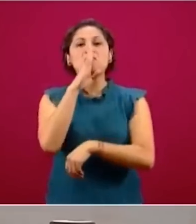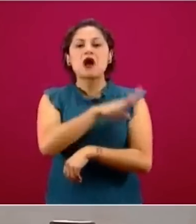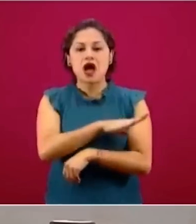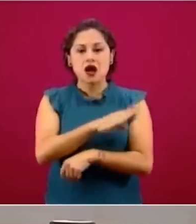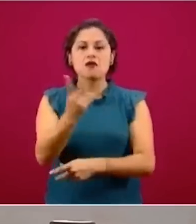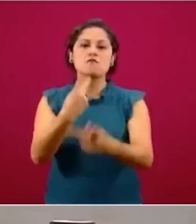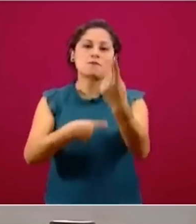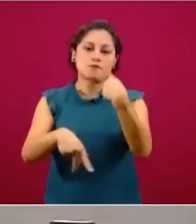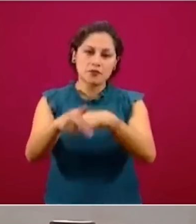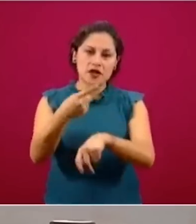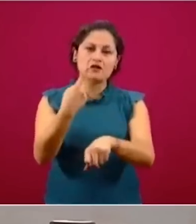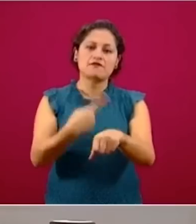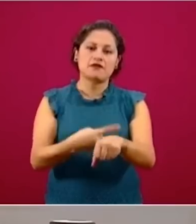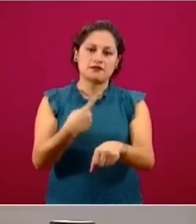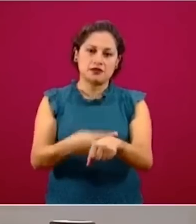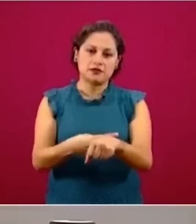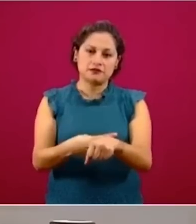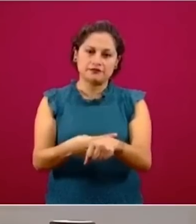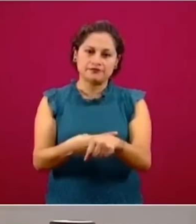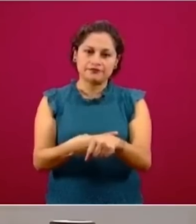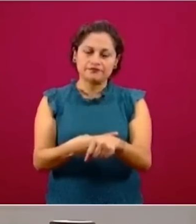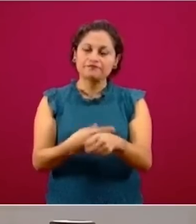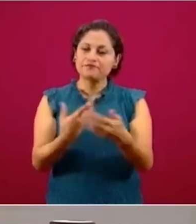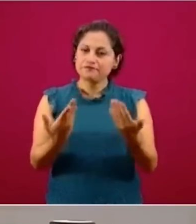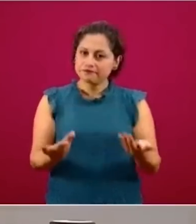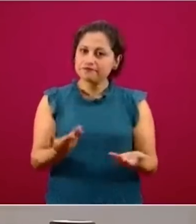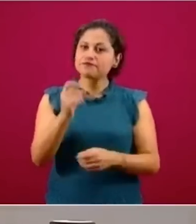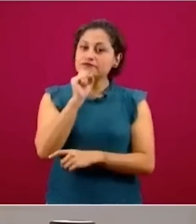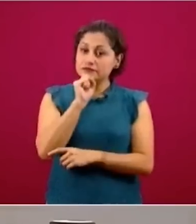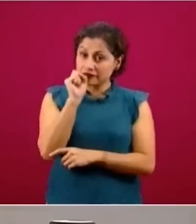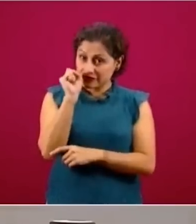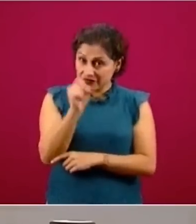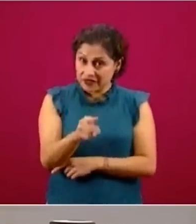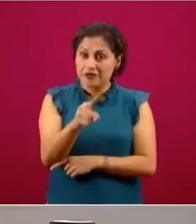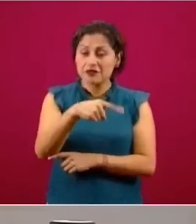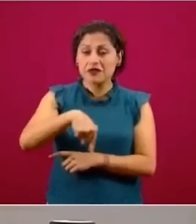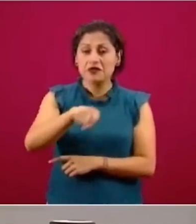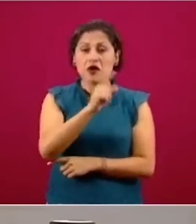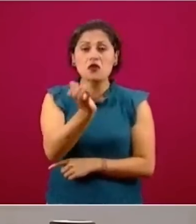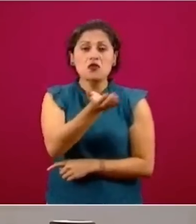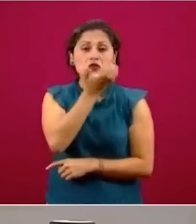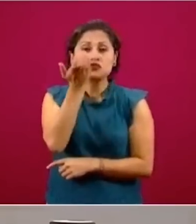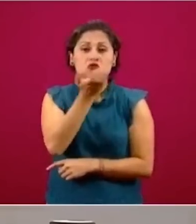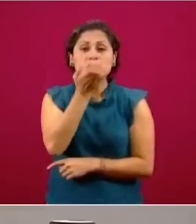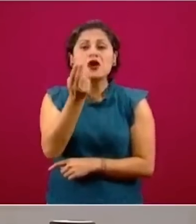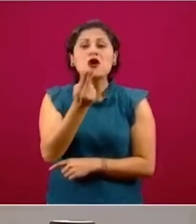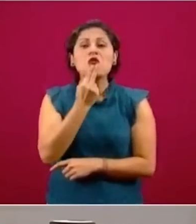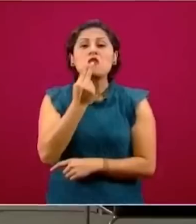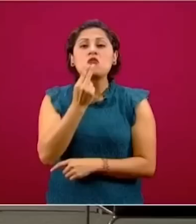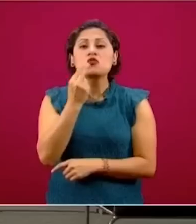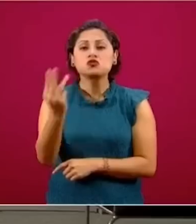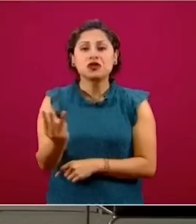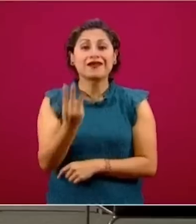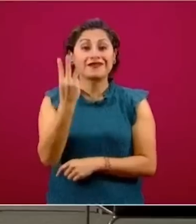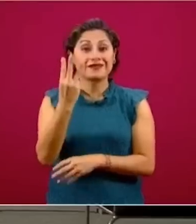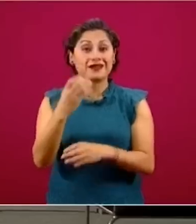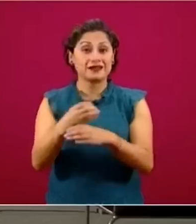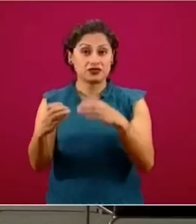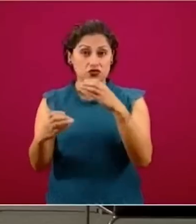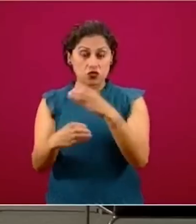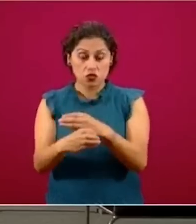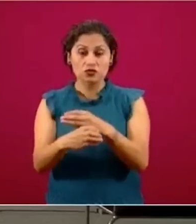mala alimentación en particular, el consumo de cuatro sustancias que están, o tres sustancias y una